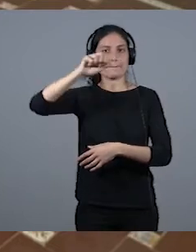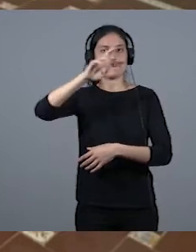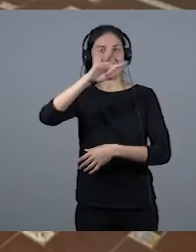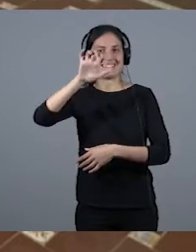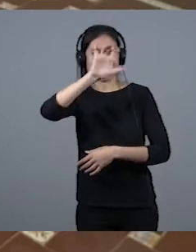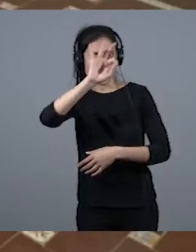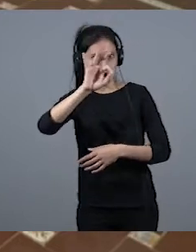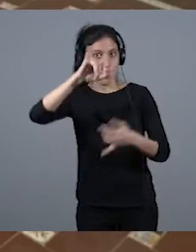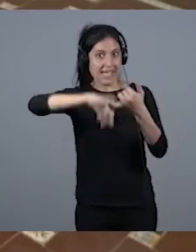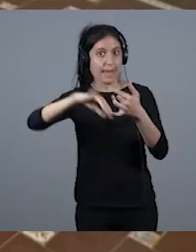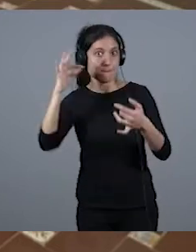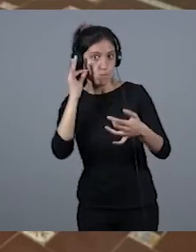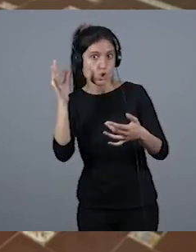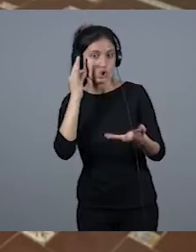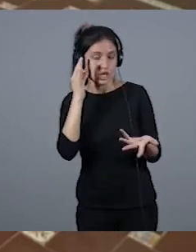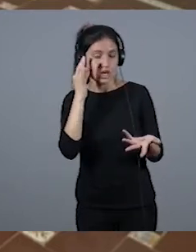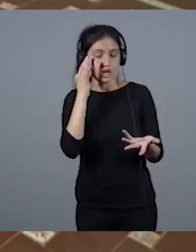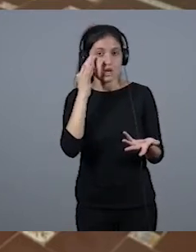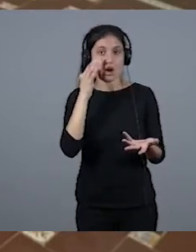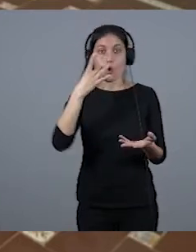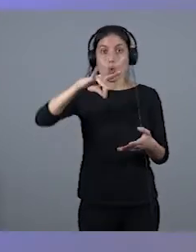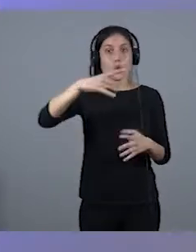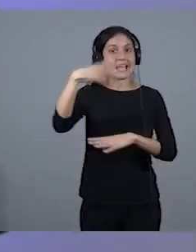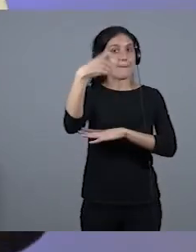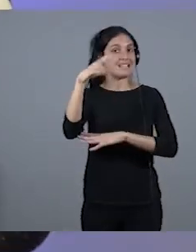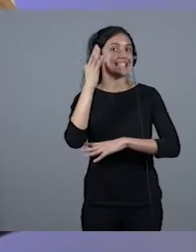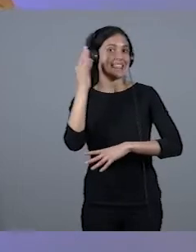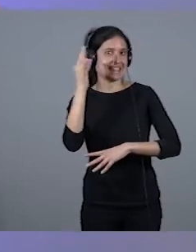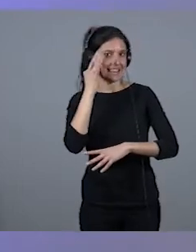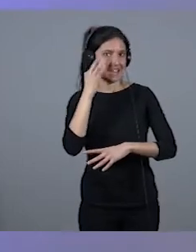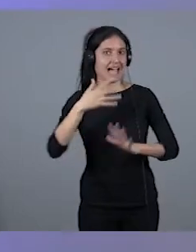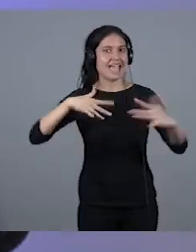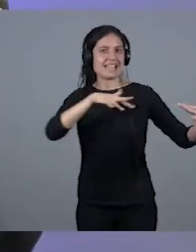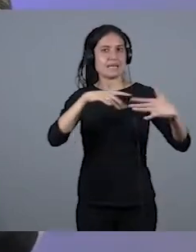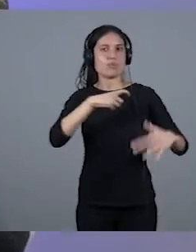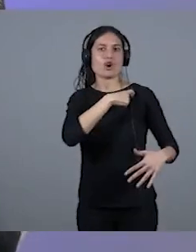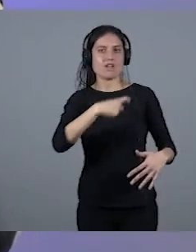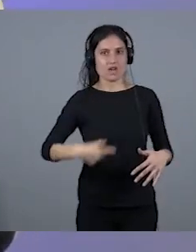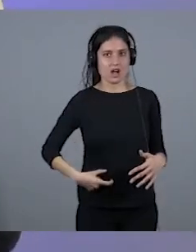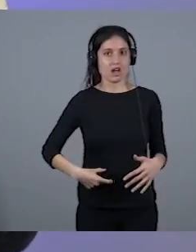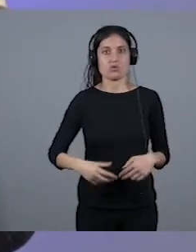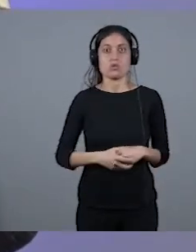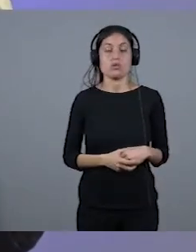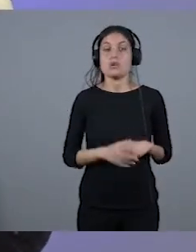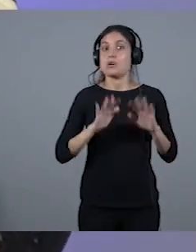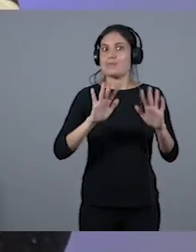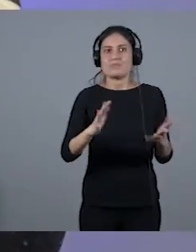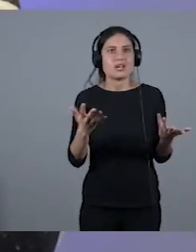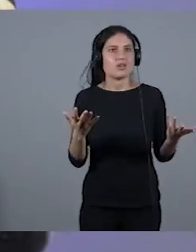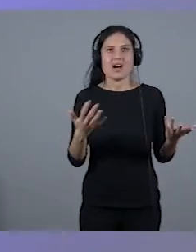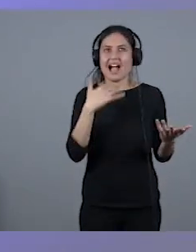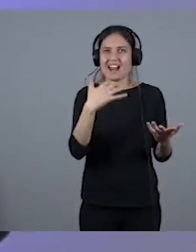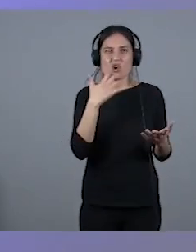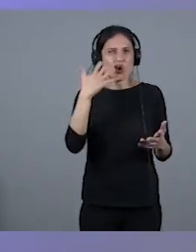presidenta que tuvo el fútbol, en este caso de Rayo Vallecano, ahora sí hay otras y demás, o bien colocadas en directivas, pero era como una cosa